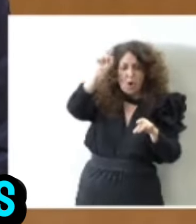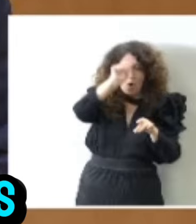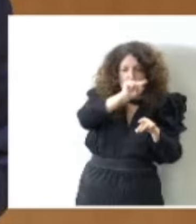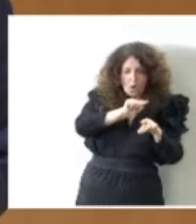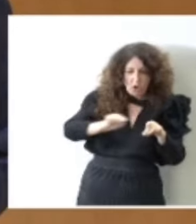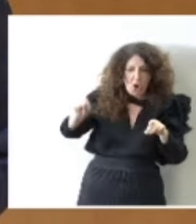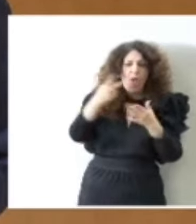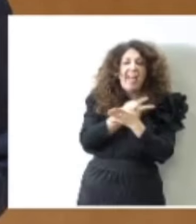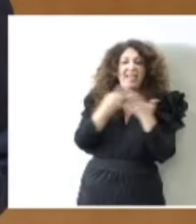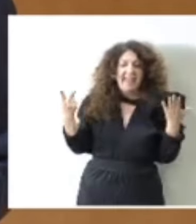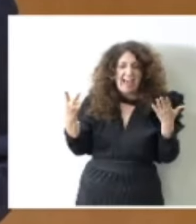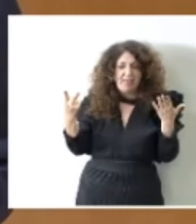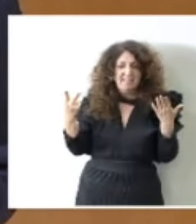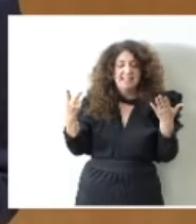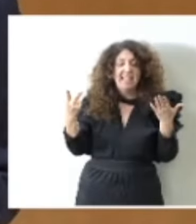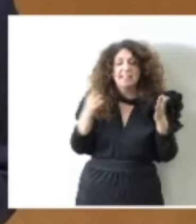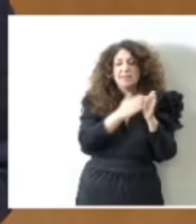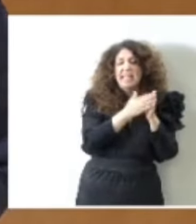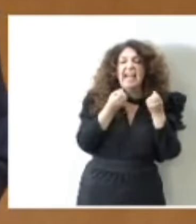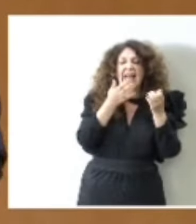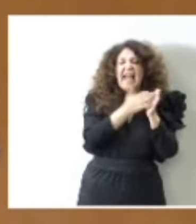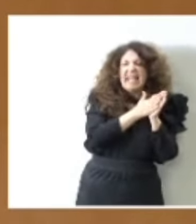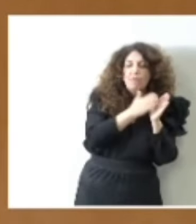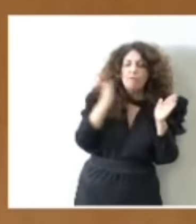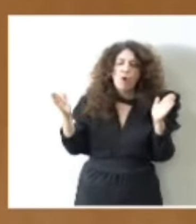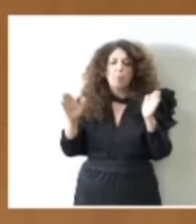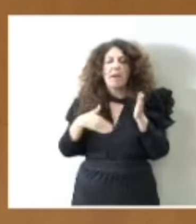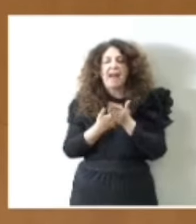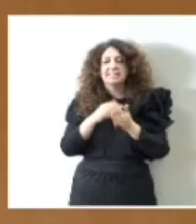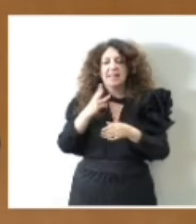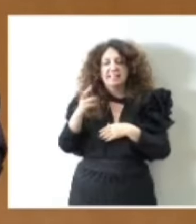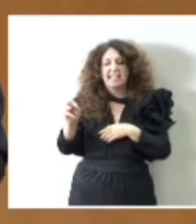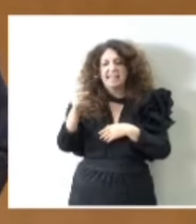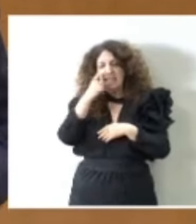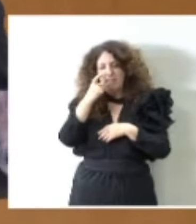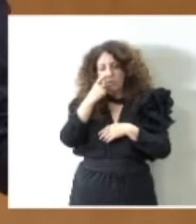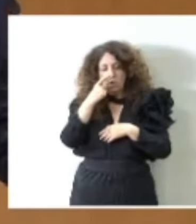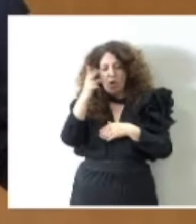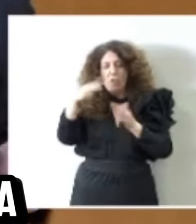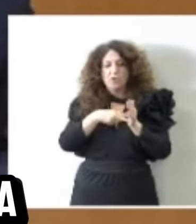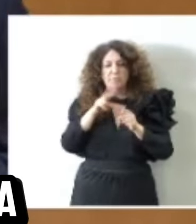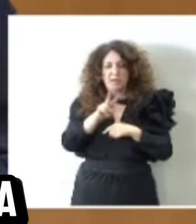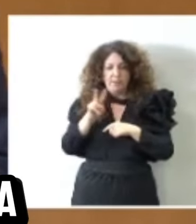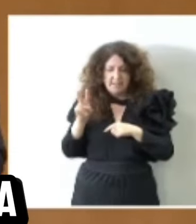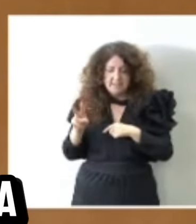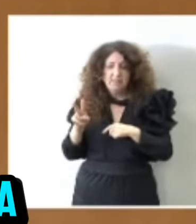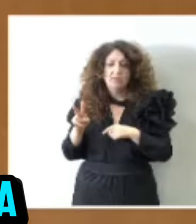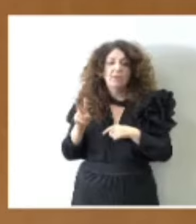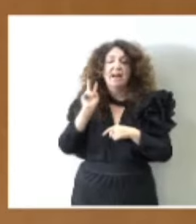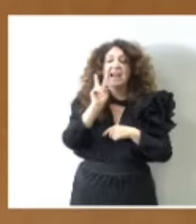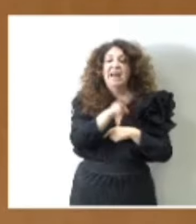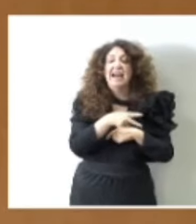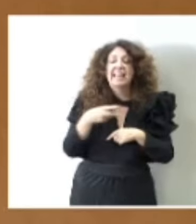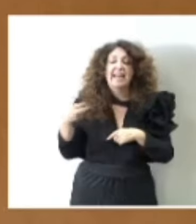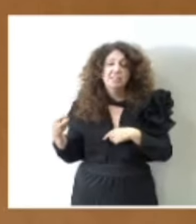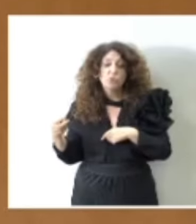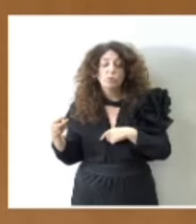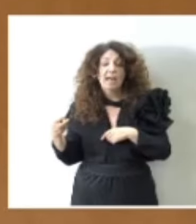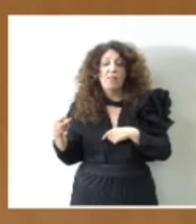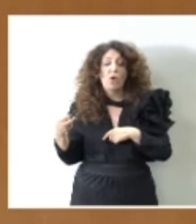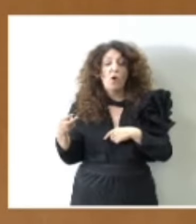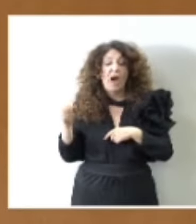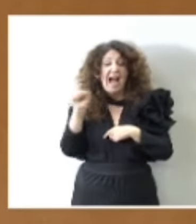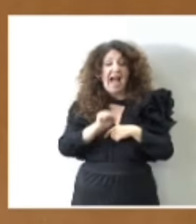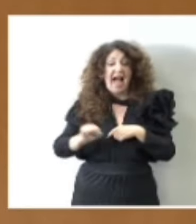autónomas hasta el 30 de junio de 2022. El resultado en aquella publicación era que a mitad del año